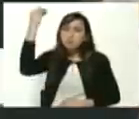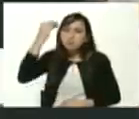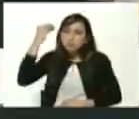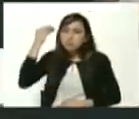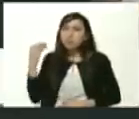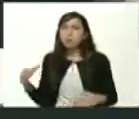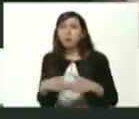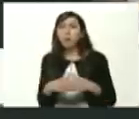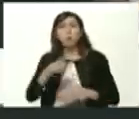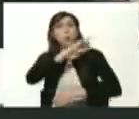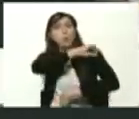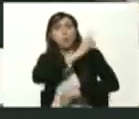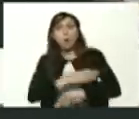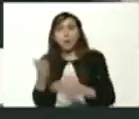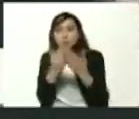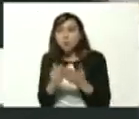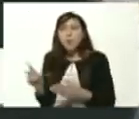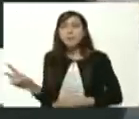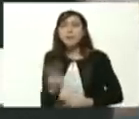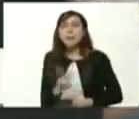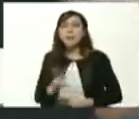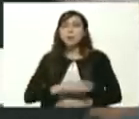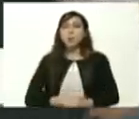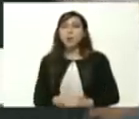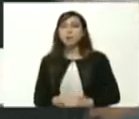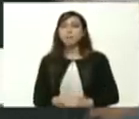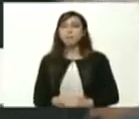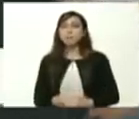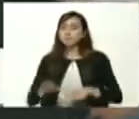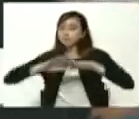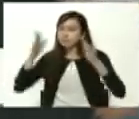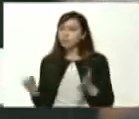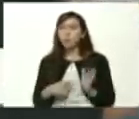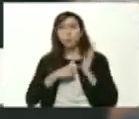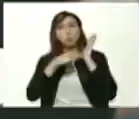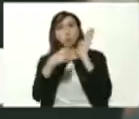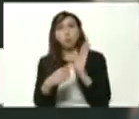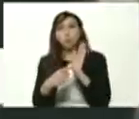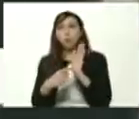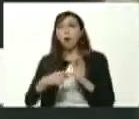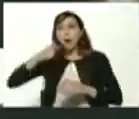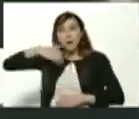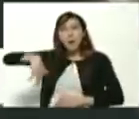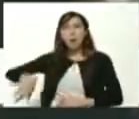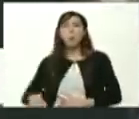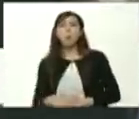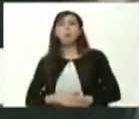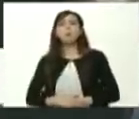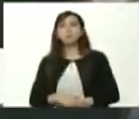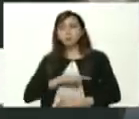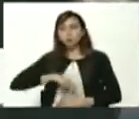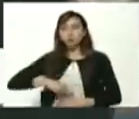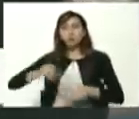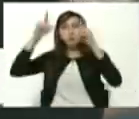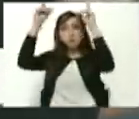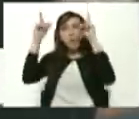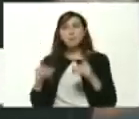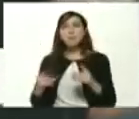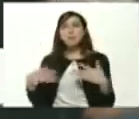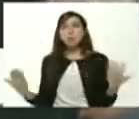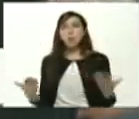estudiantil venezolana ante el mundo ante nuestro pueblo que nosotros hemos decidido